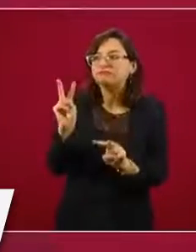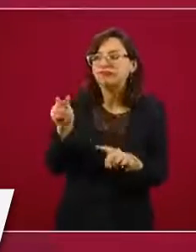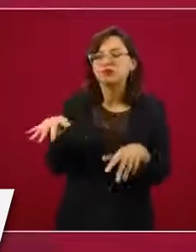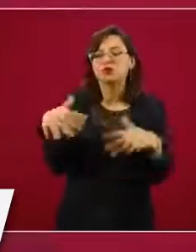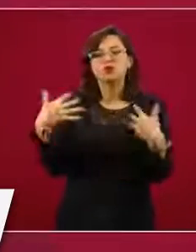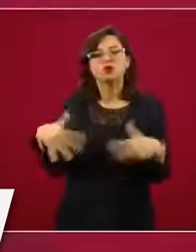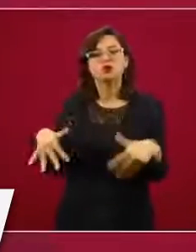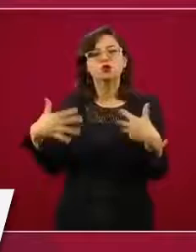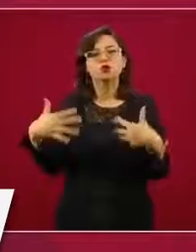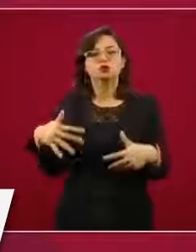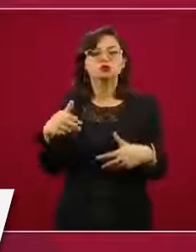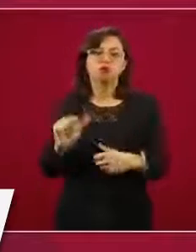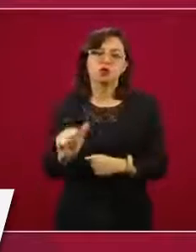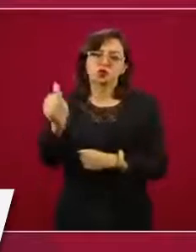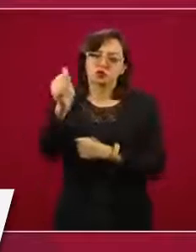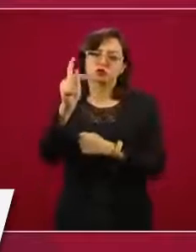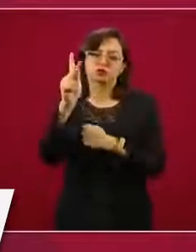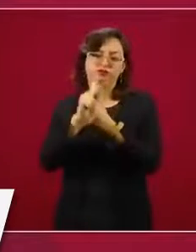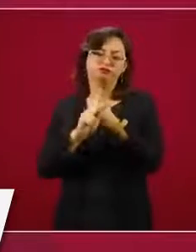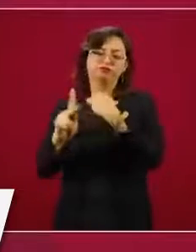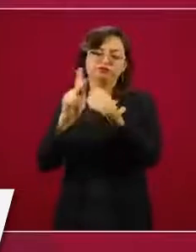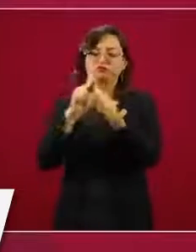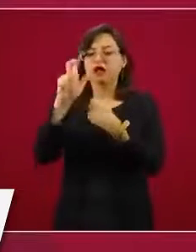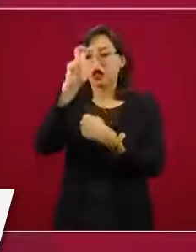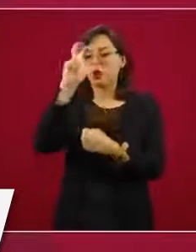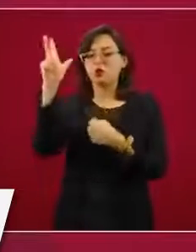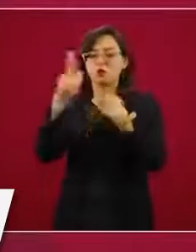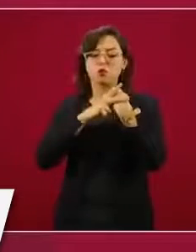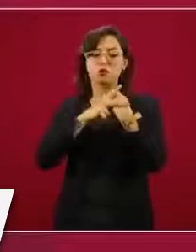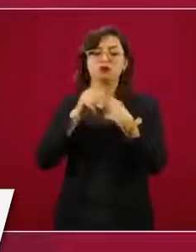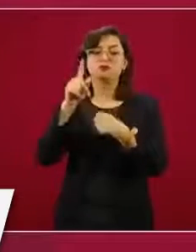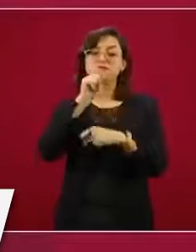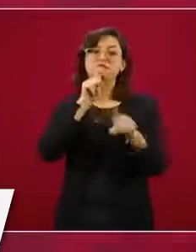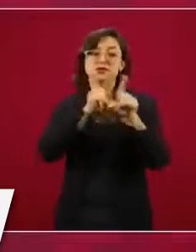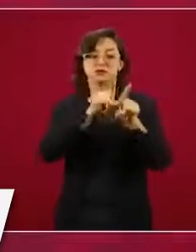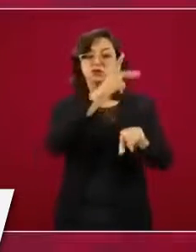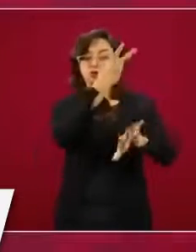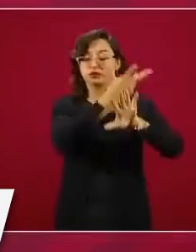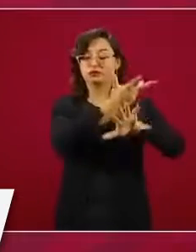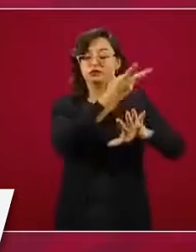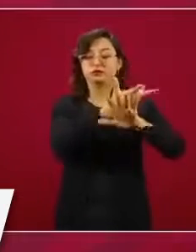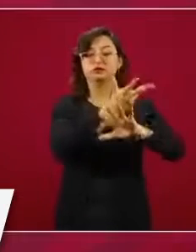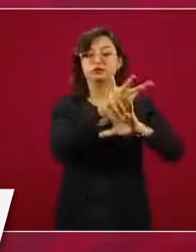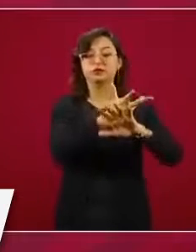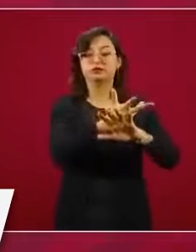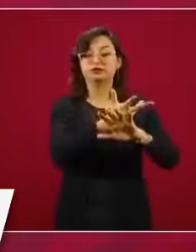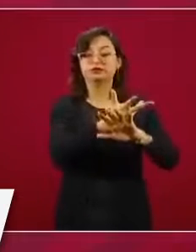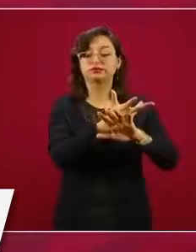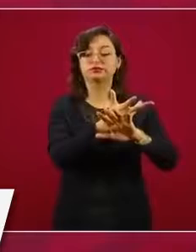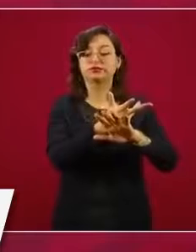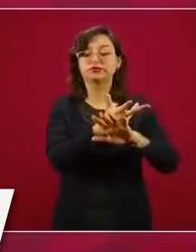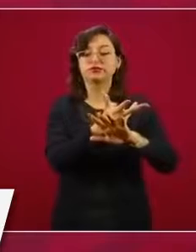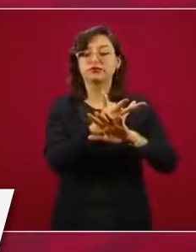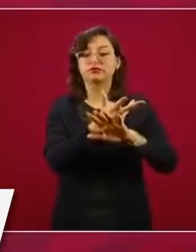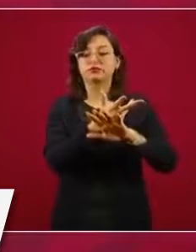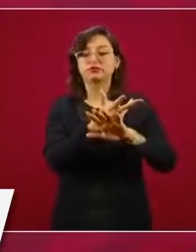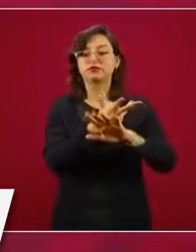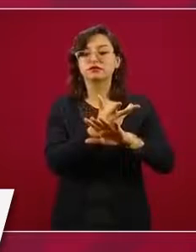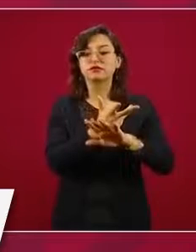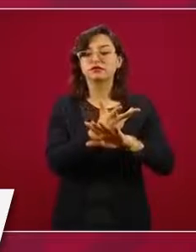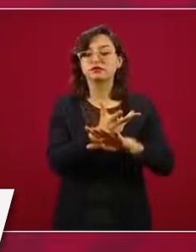de Europa, incluso en Estados Unidos o en algunas